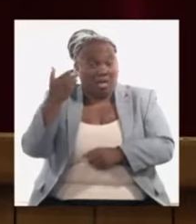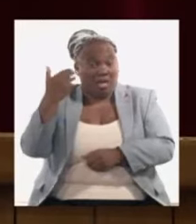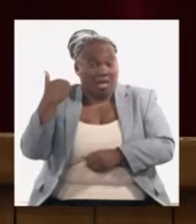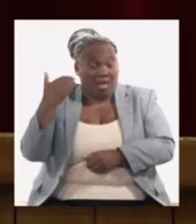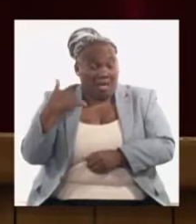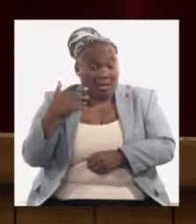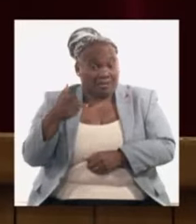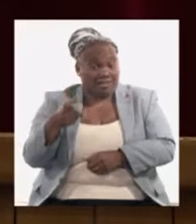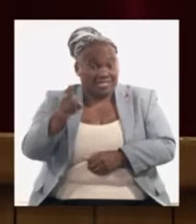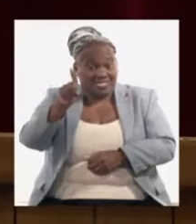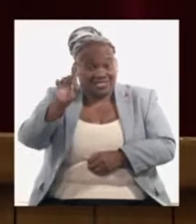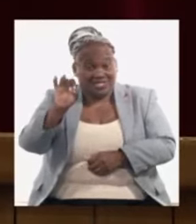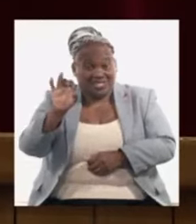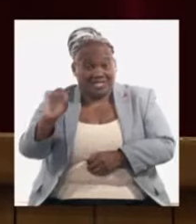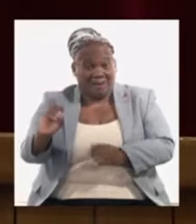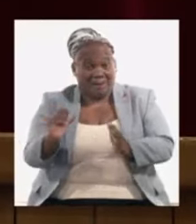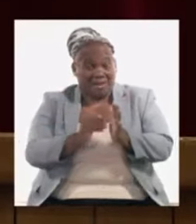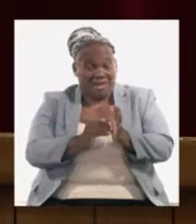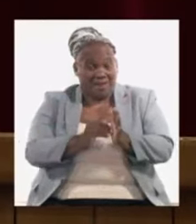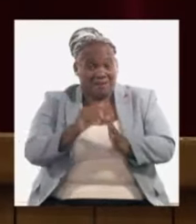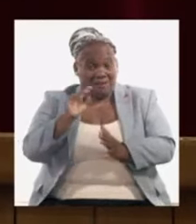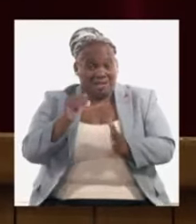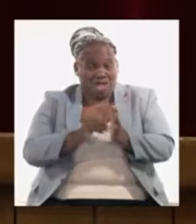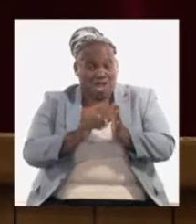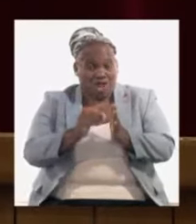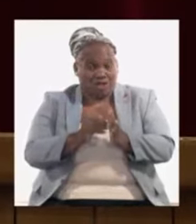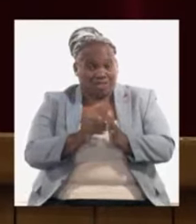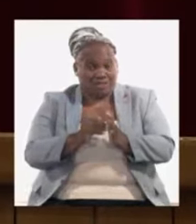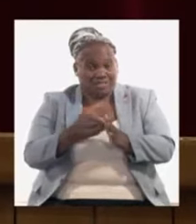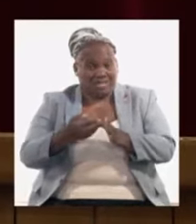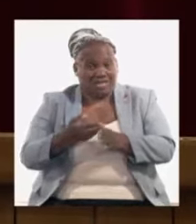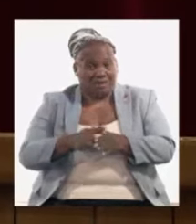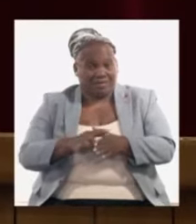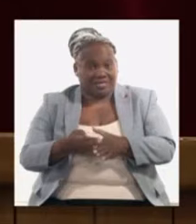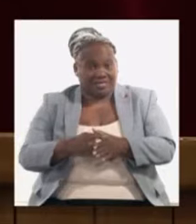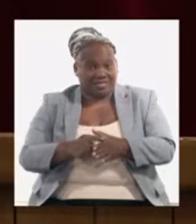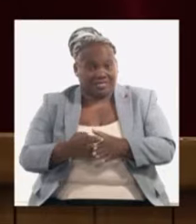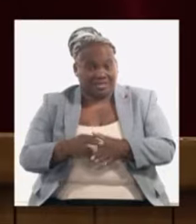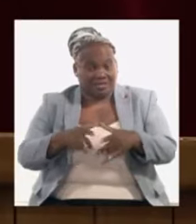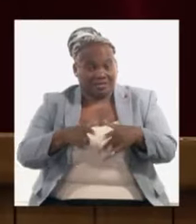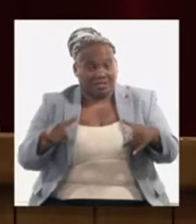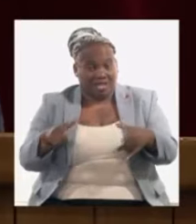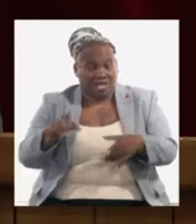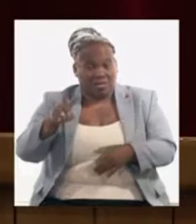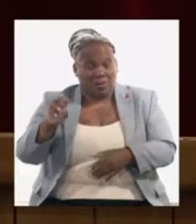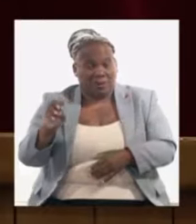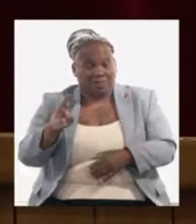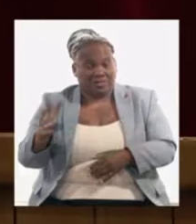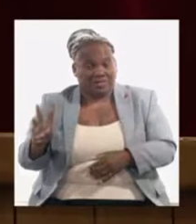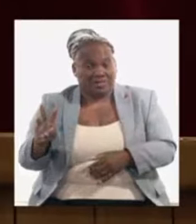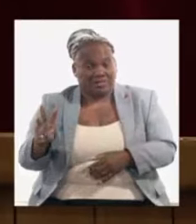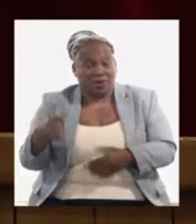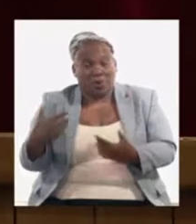estatal de 170 mil millones que representaría un crecimiento respecto al 2023 de un 5%